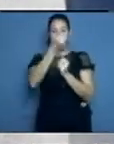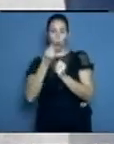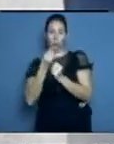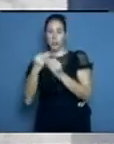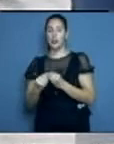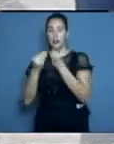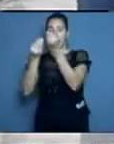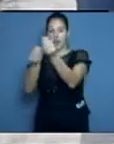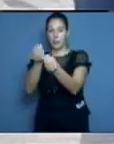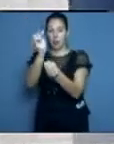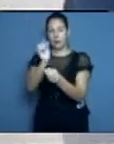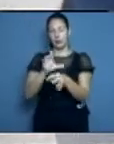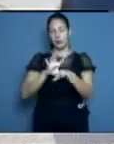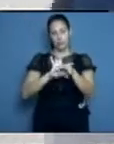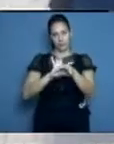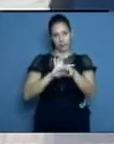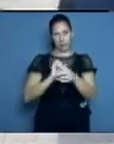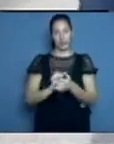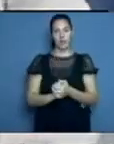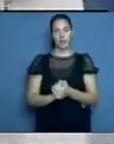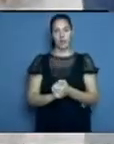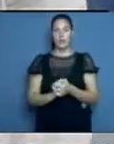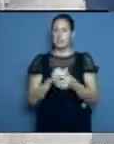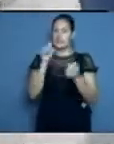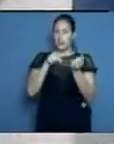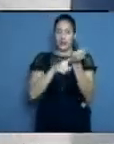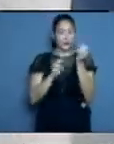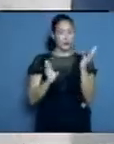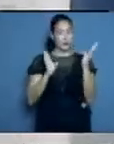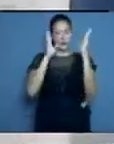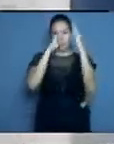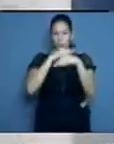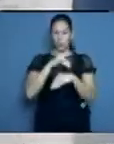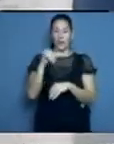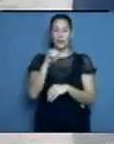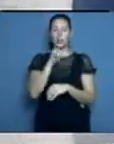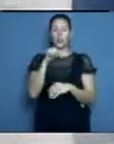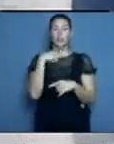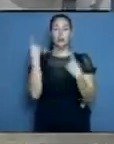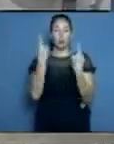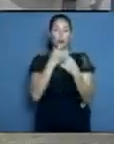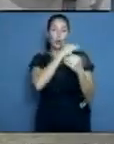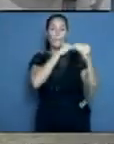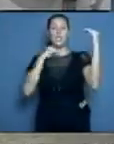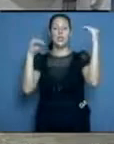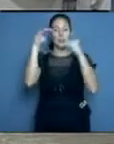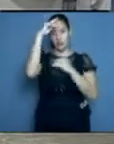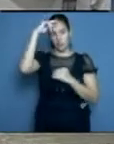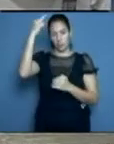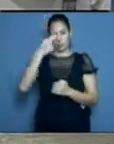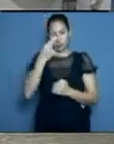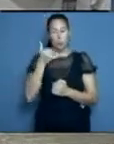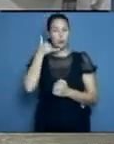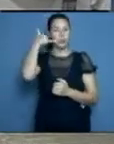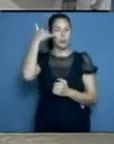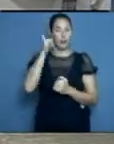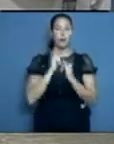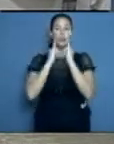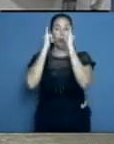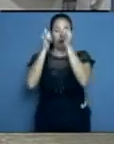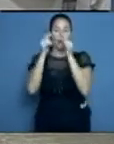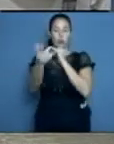medicamento para aquel paciente X que necesite un medicamento específico. Con eso no existen dificultades. Por tanto, no considero que